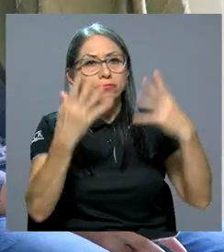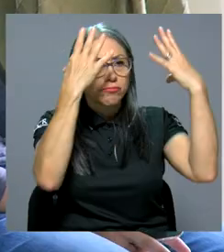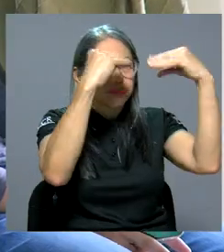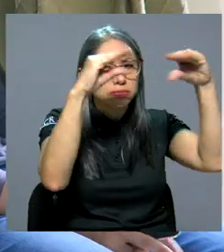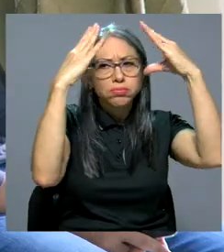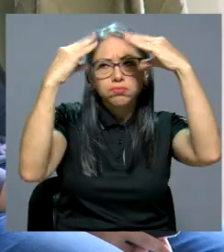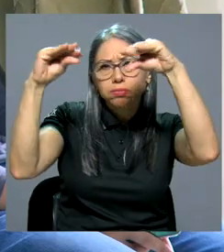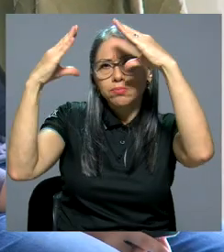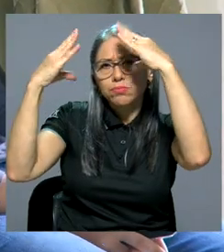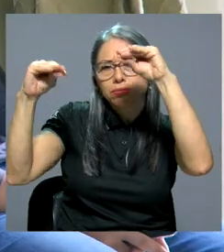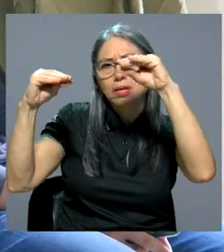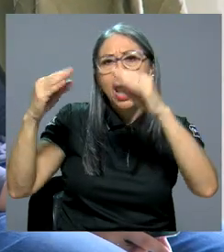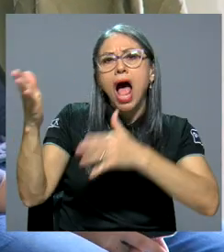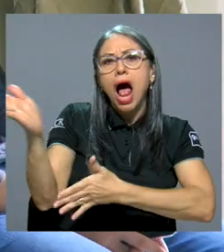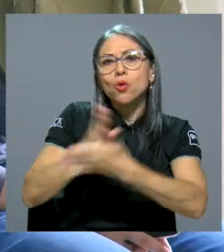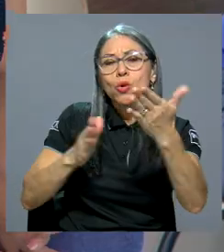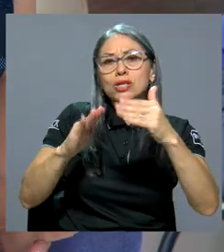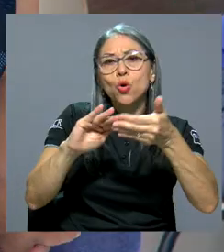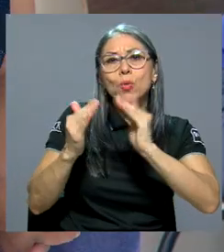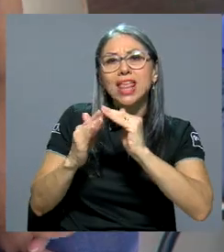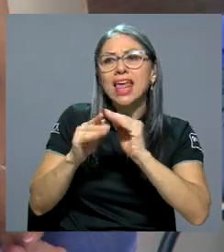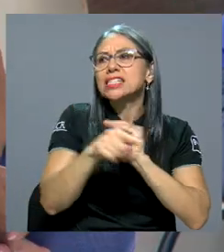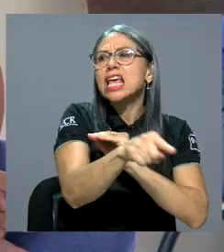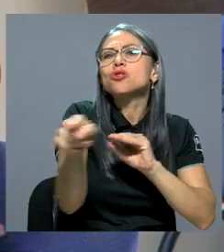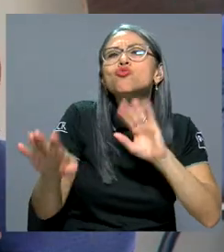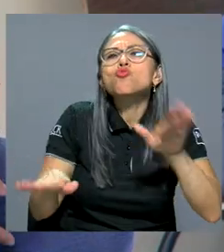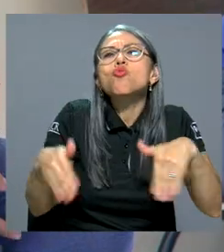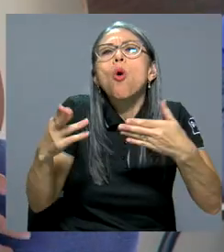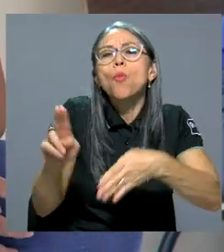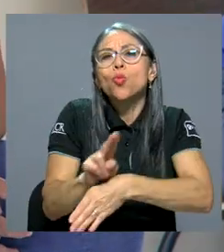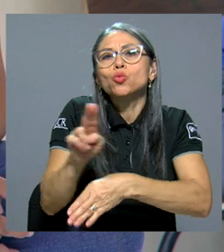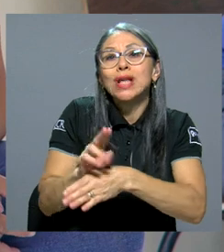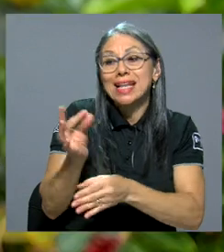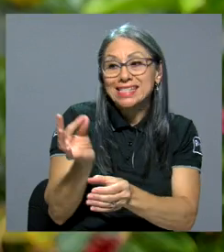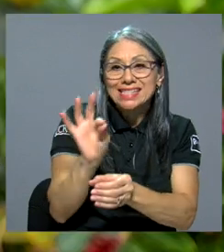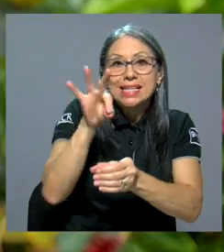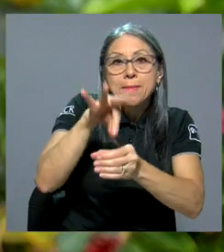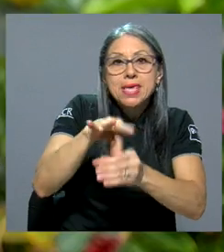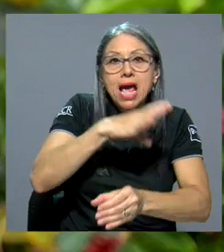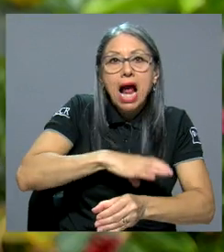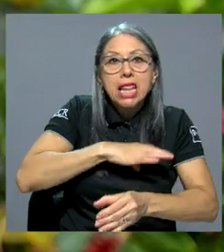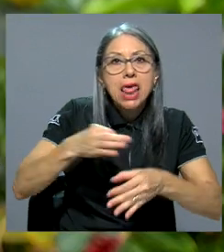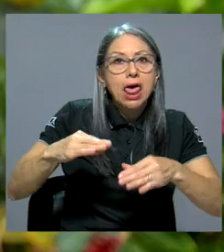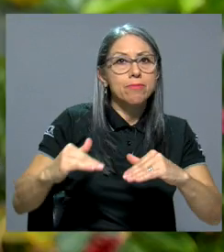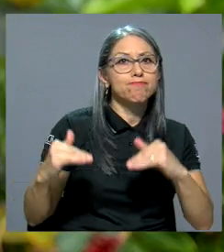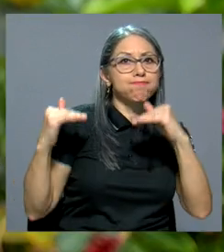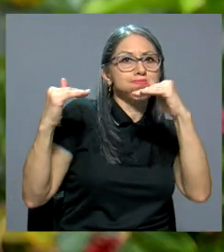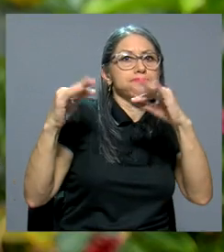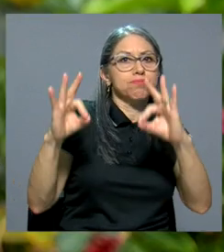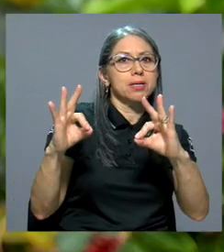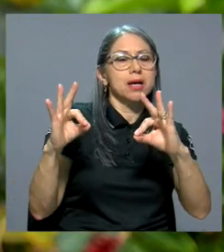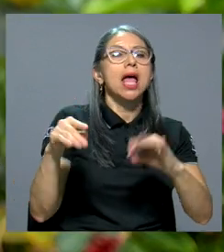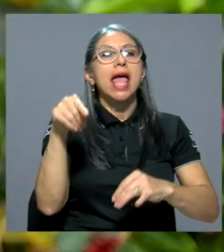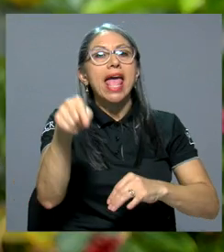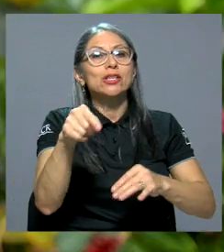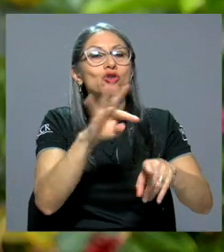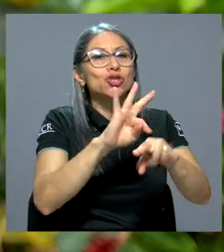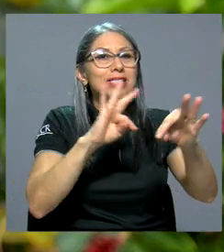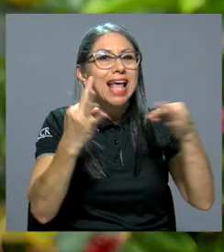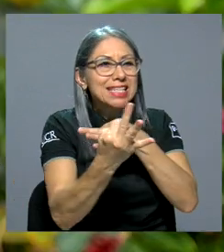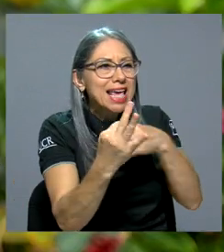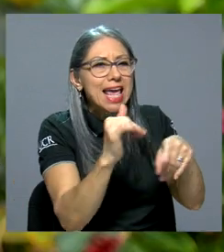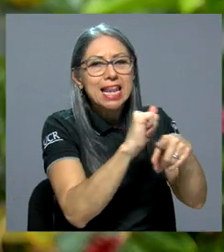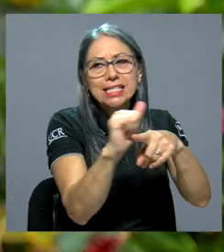informaciones a algunas comunidades sobre el uso de semillas de alta calidad durante estos talleres